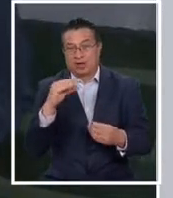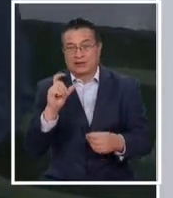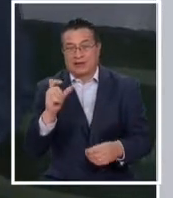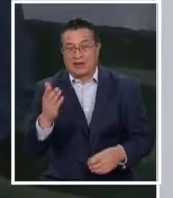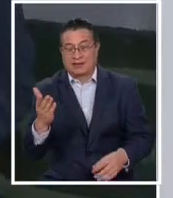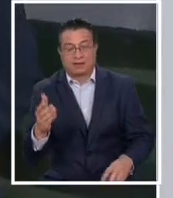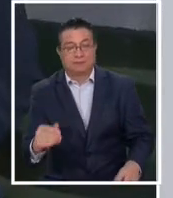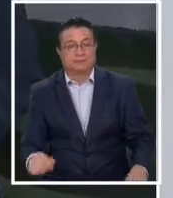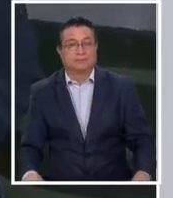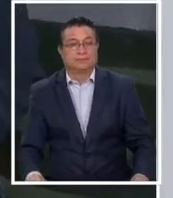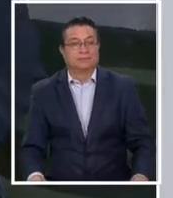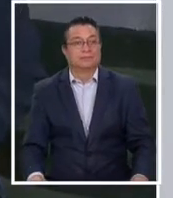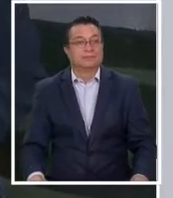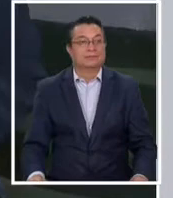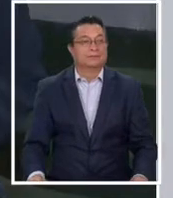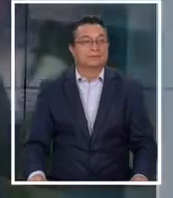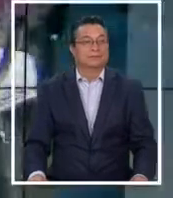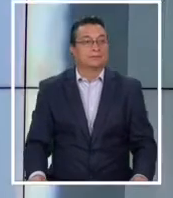Buenas noches.